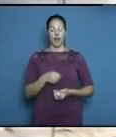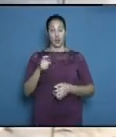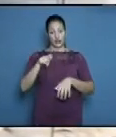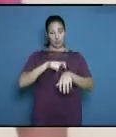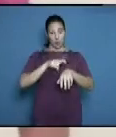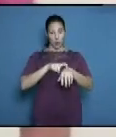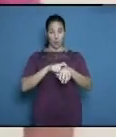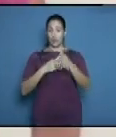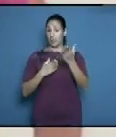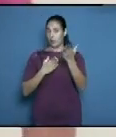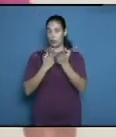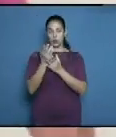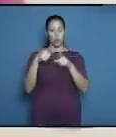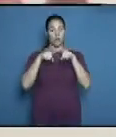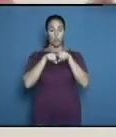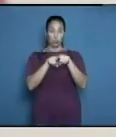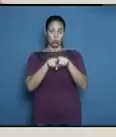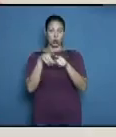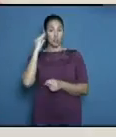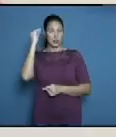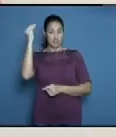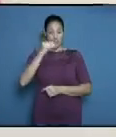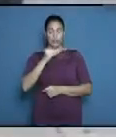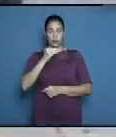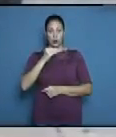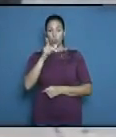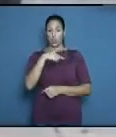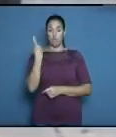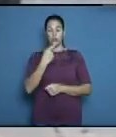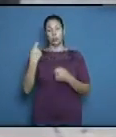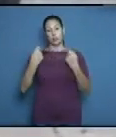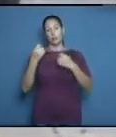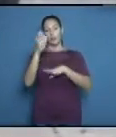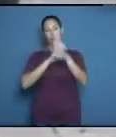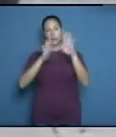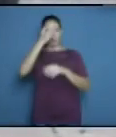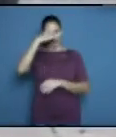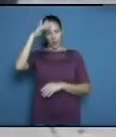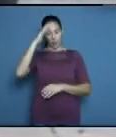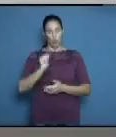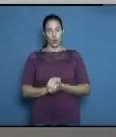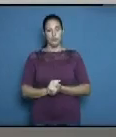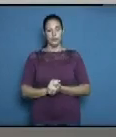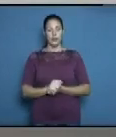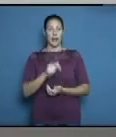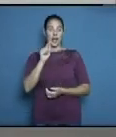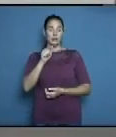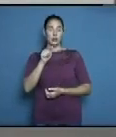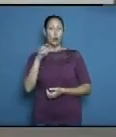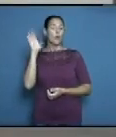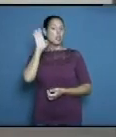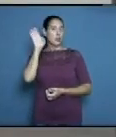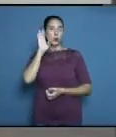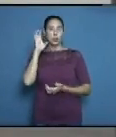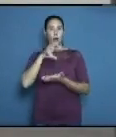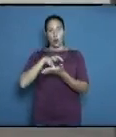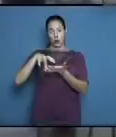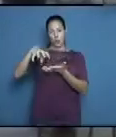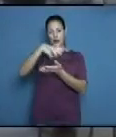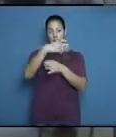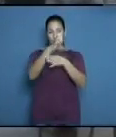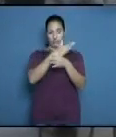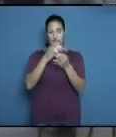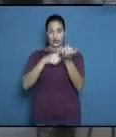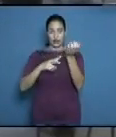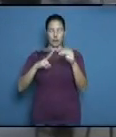las manos y sabernos cada día más cubanos La estrofa de la canción se escuchó en diferentes escenarios de Holguín para evocar a